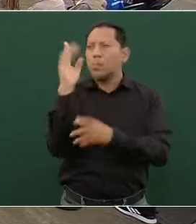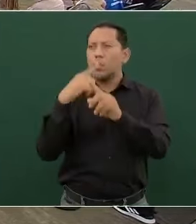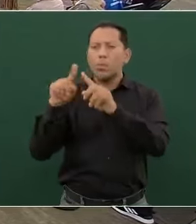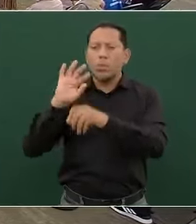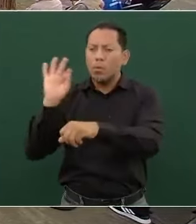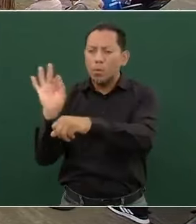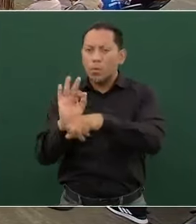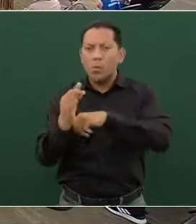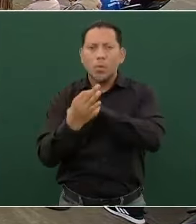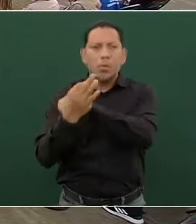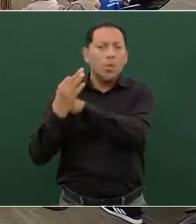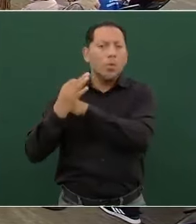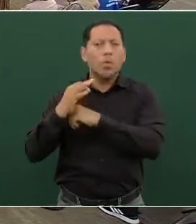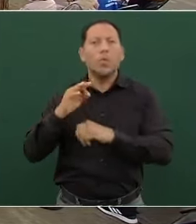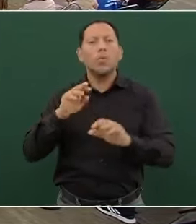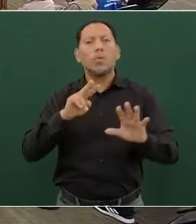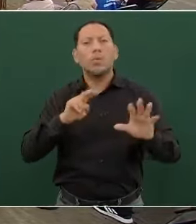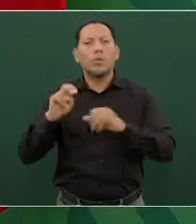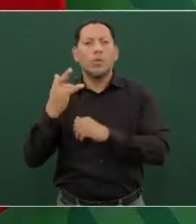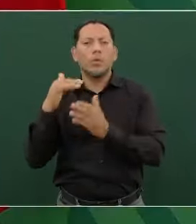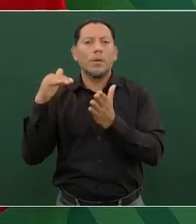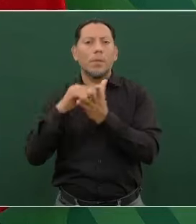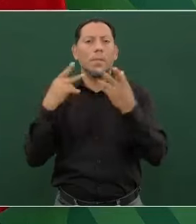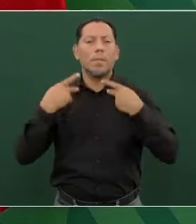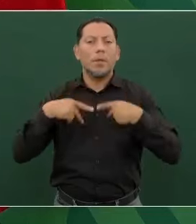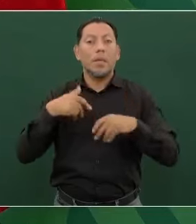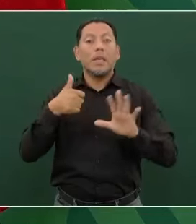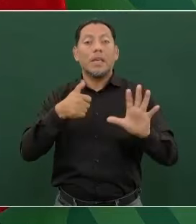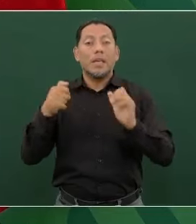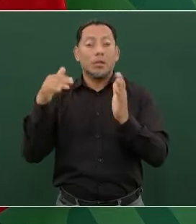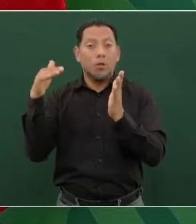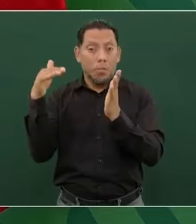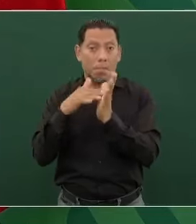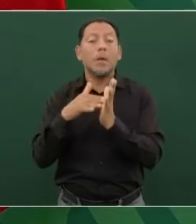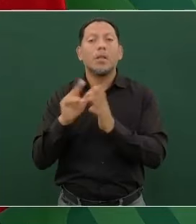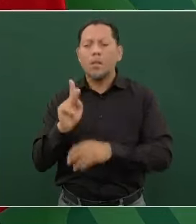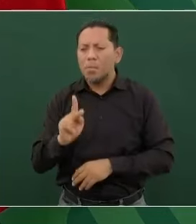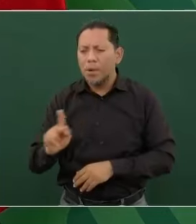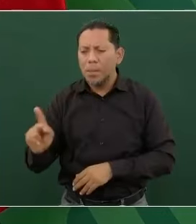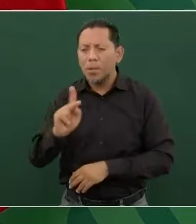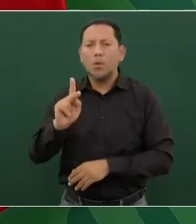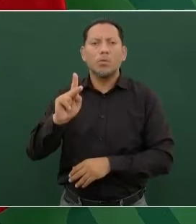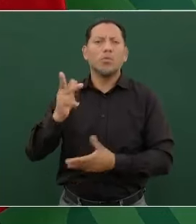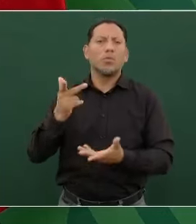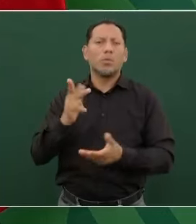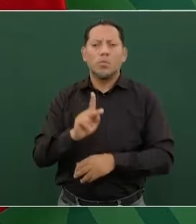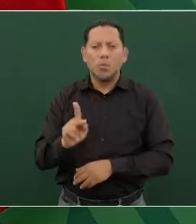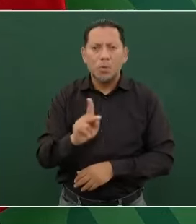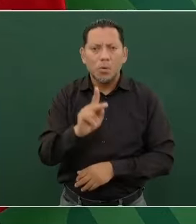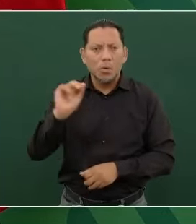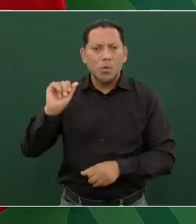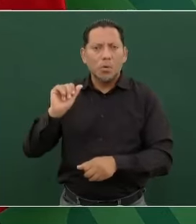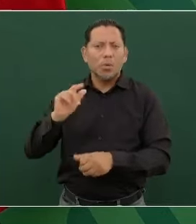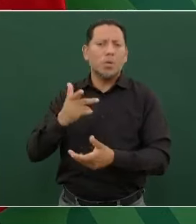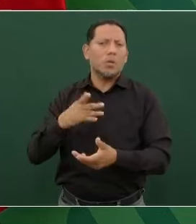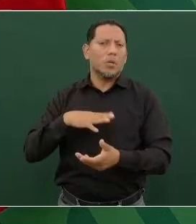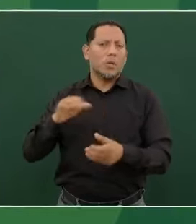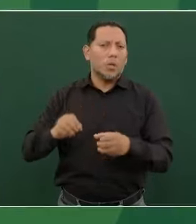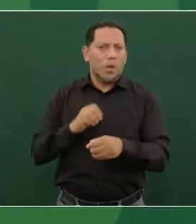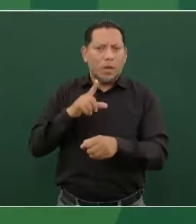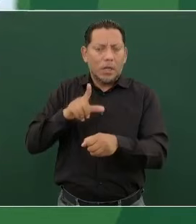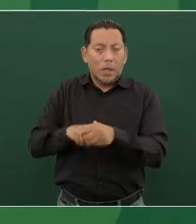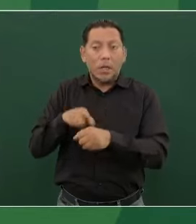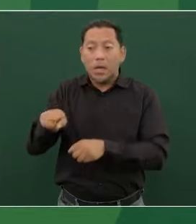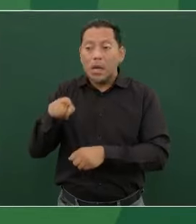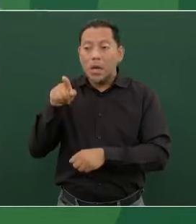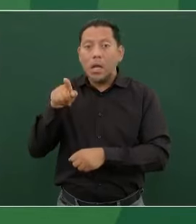750 mil habitantes, de los cuales 600 mil pertenecen a pueblos originarios y campesinos de regiones donde se hablan